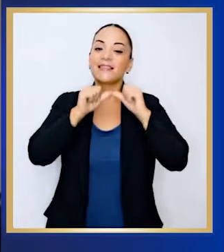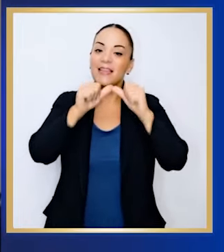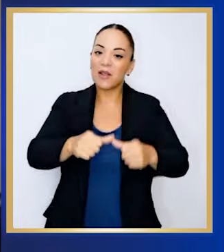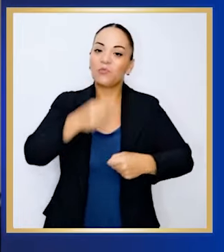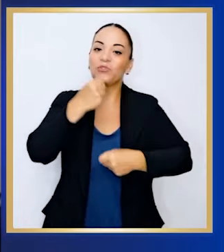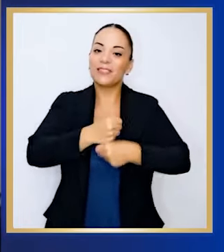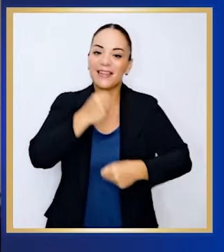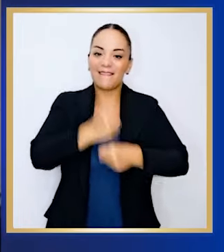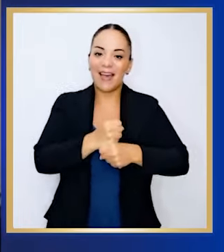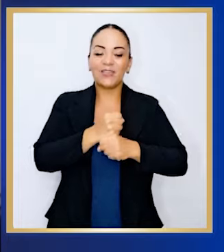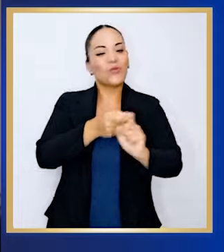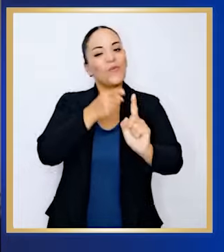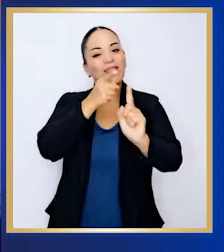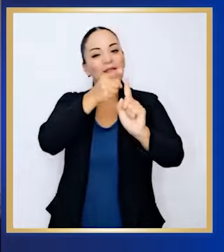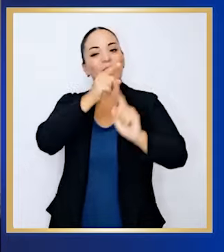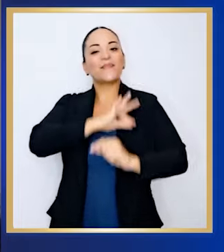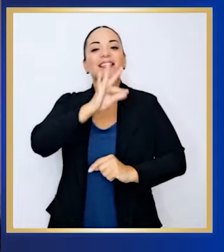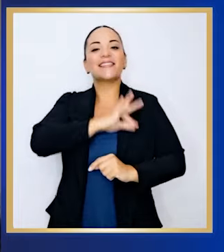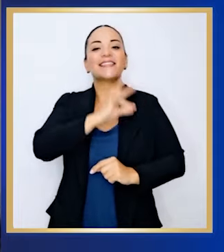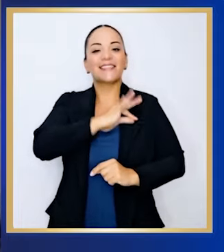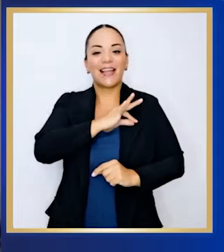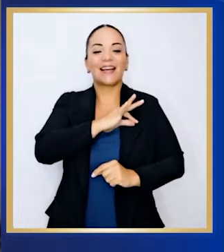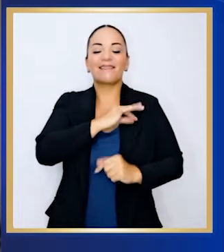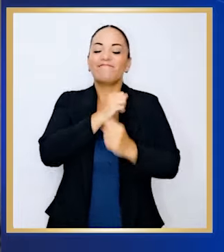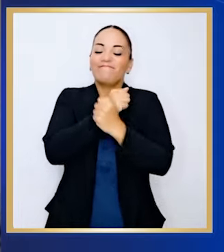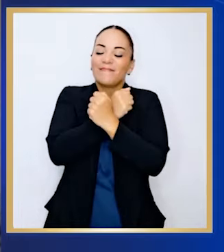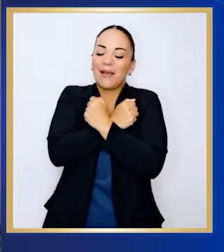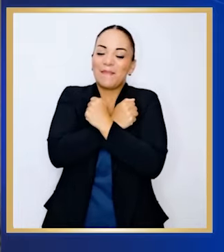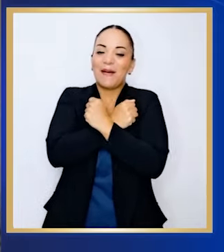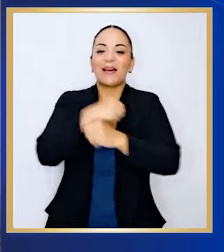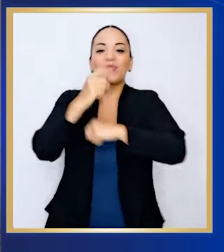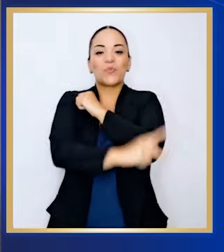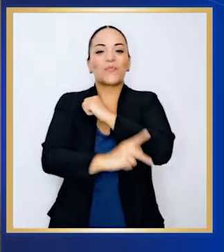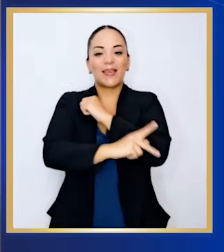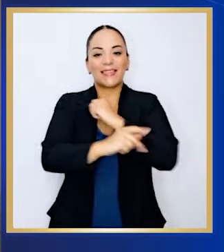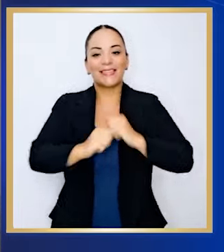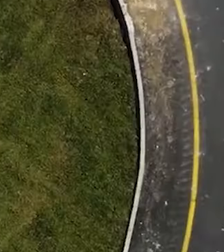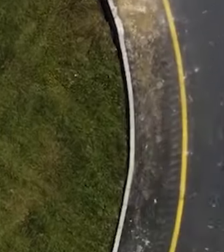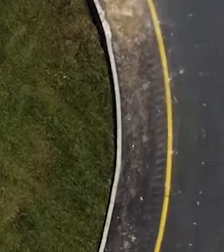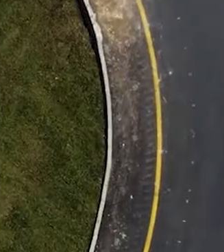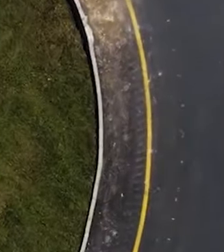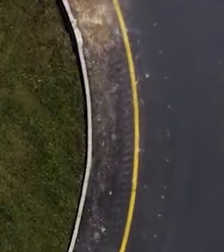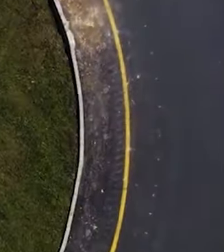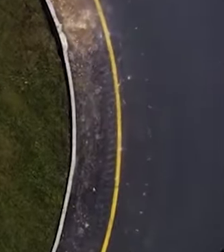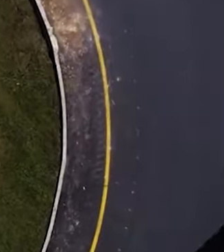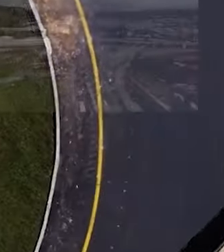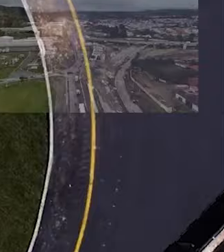seguiremos trabajando por el bienestar de nuestra amadísima patria.